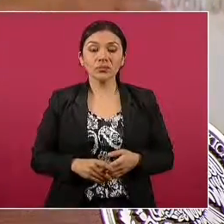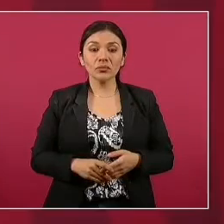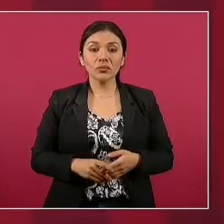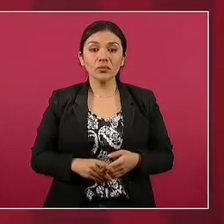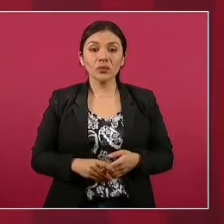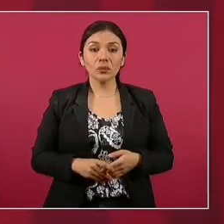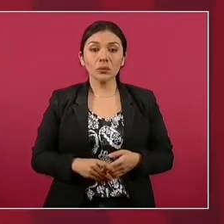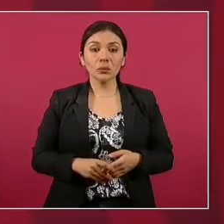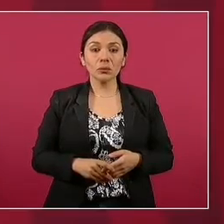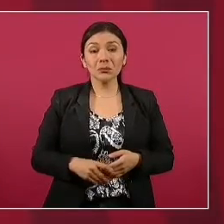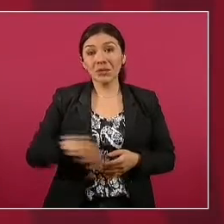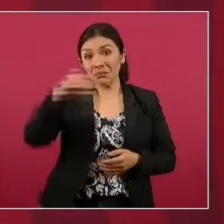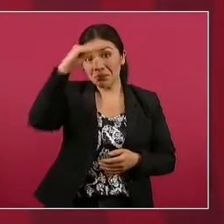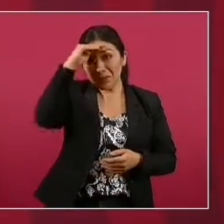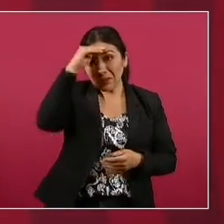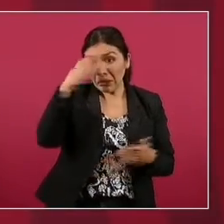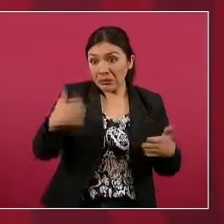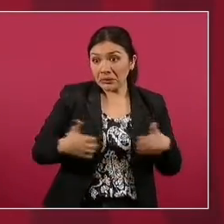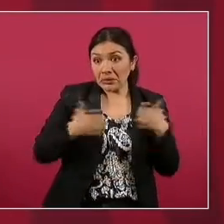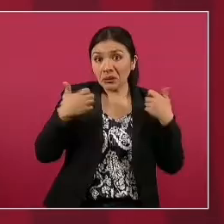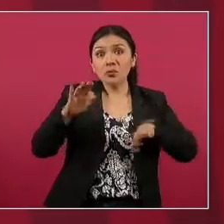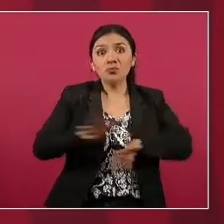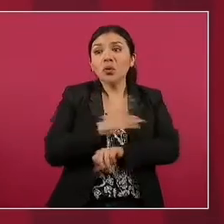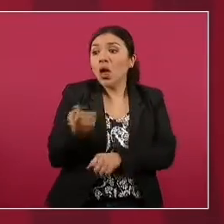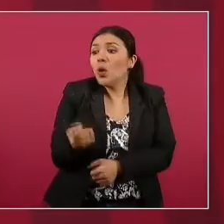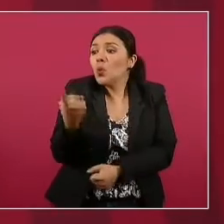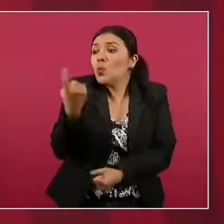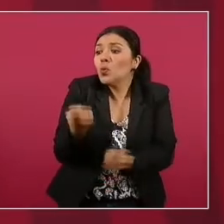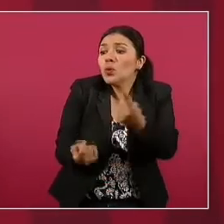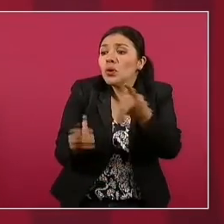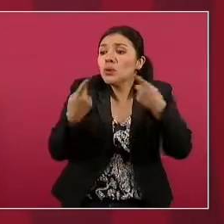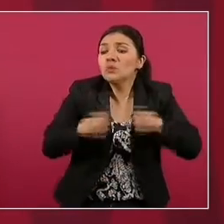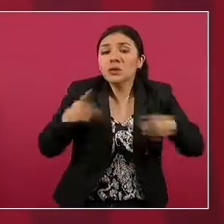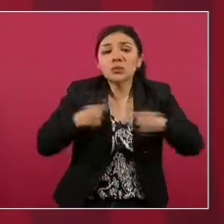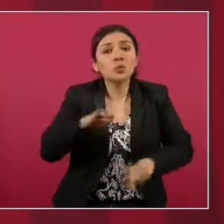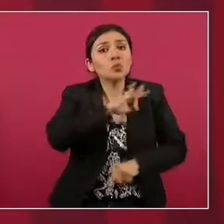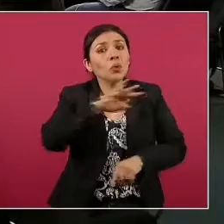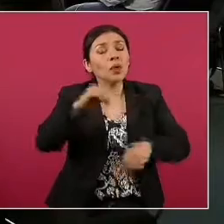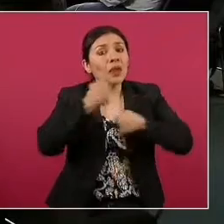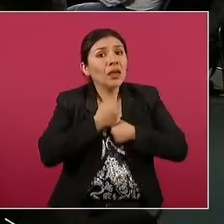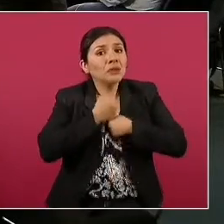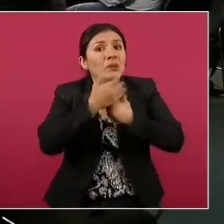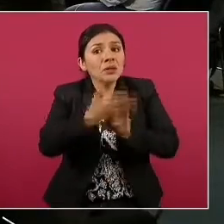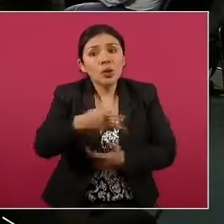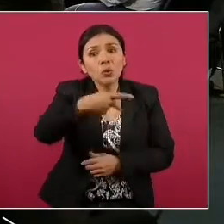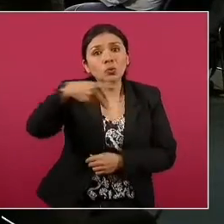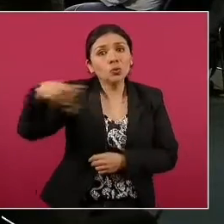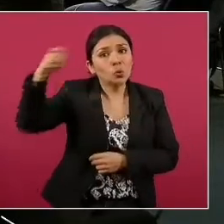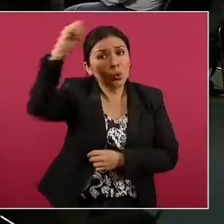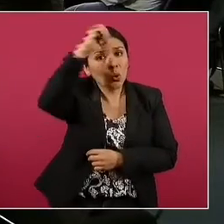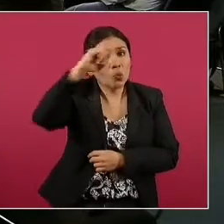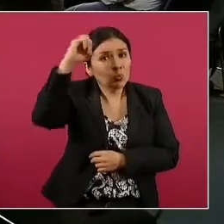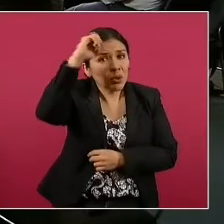porque un agente, dos, tres, expresa un punto de vista.